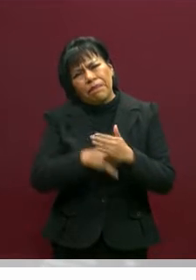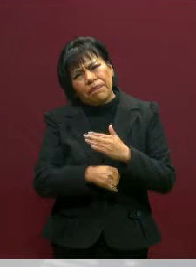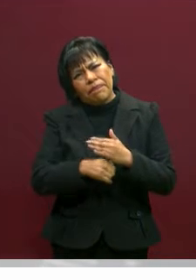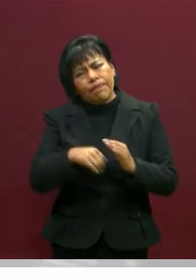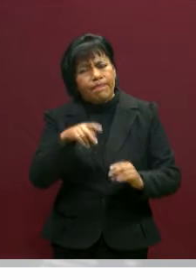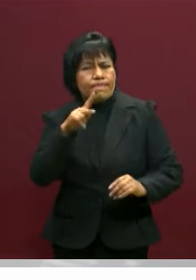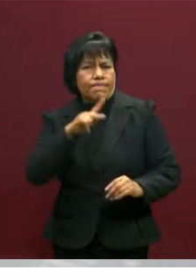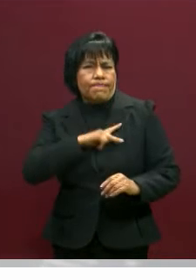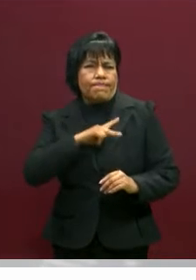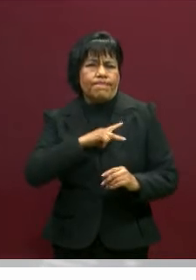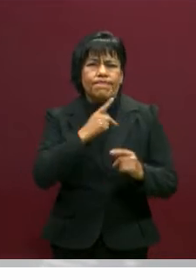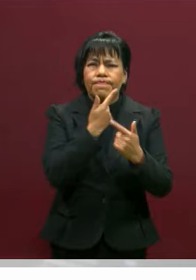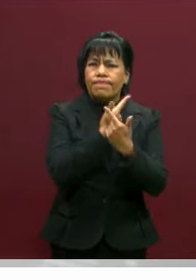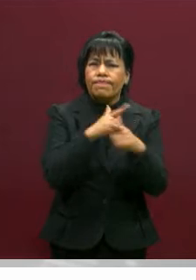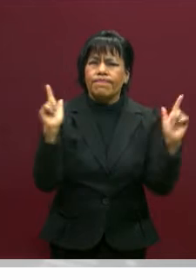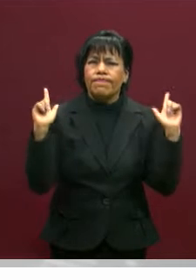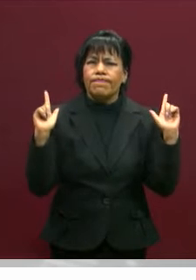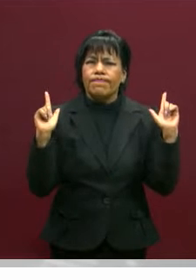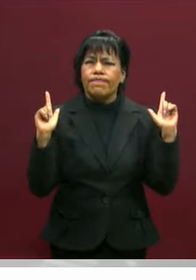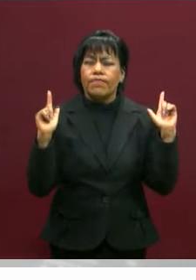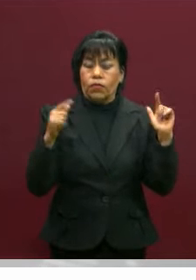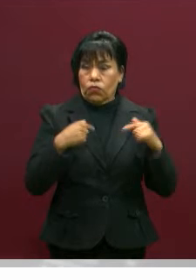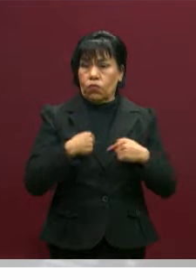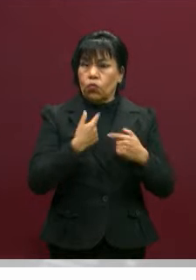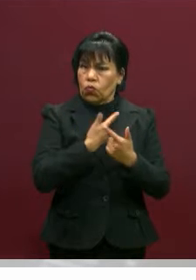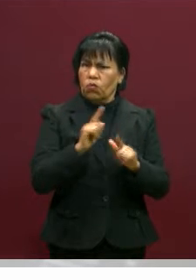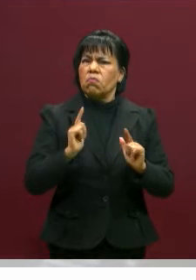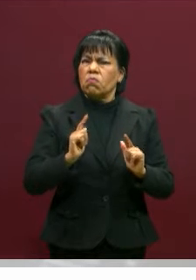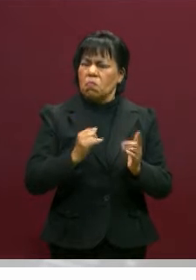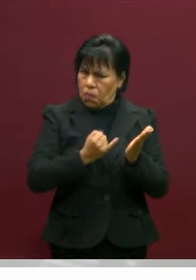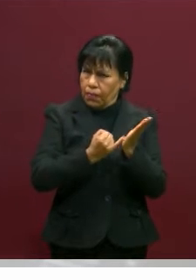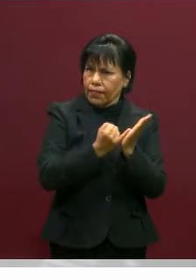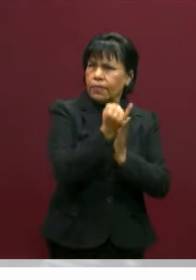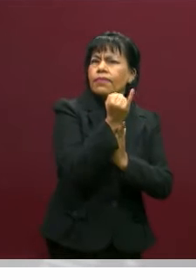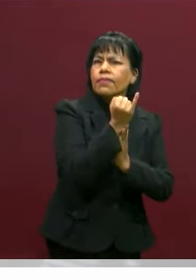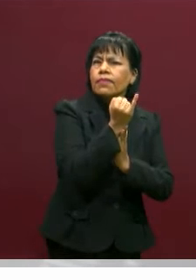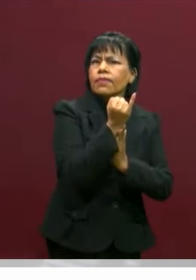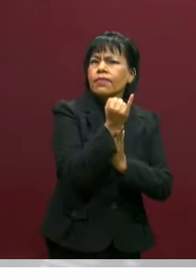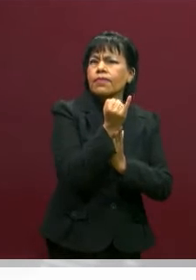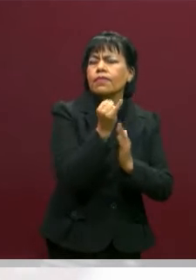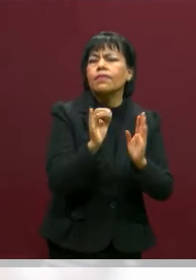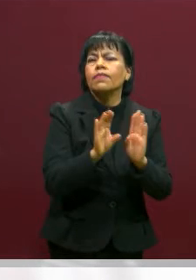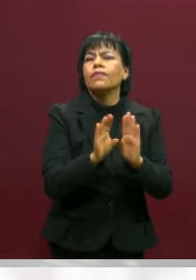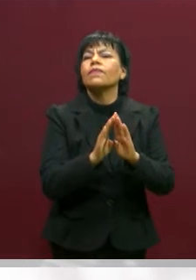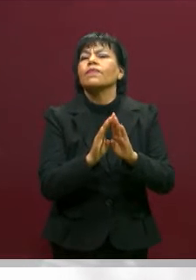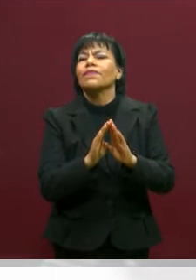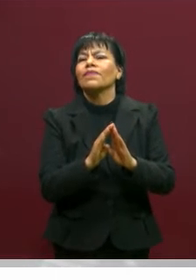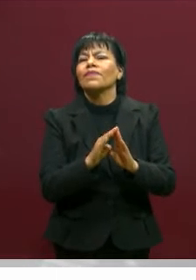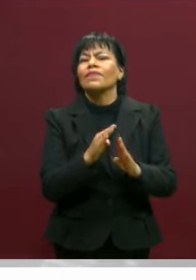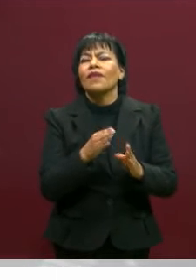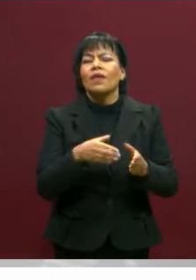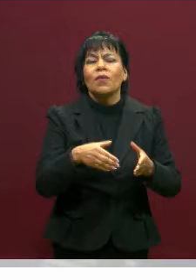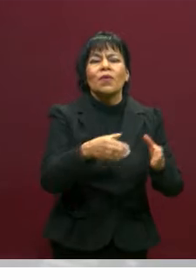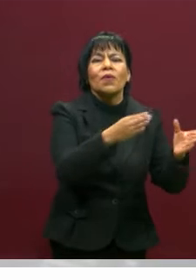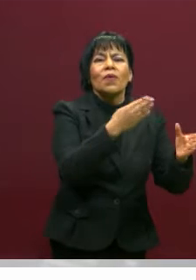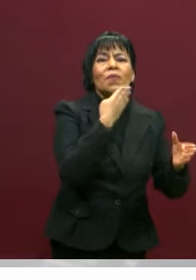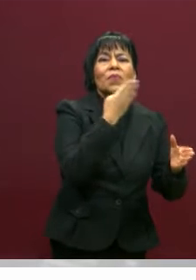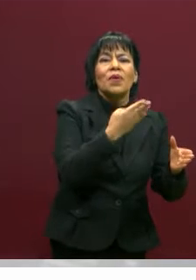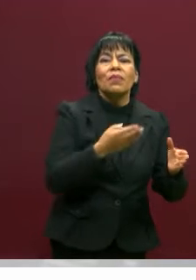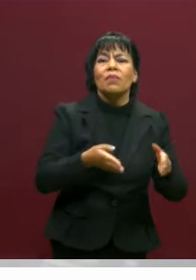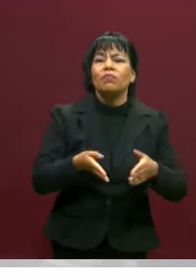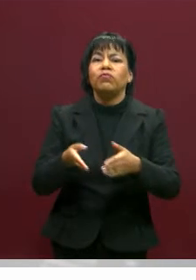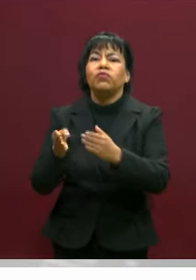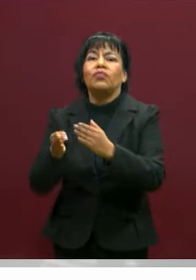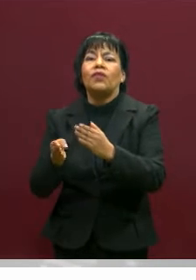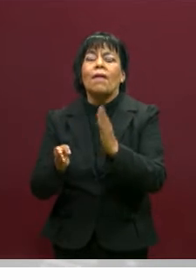libertad. Soy libre y decido cómo actuar. ¿Hacia lo bueno o hacia lo malo? A grandes rasgos eso